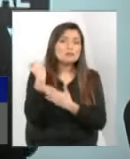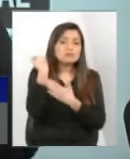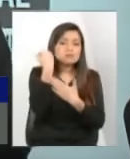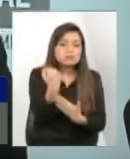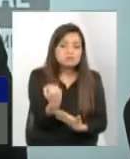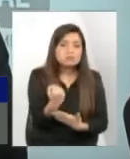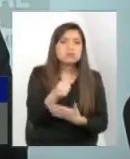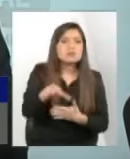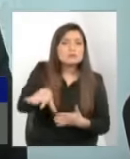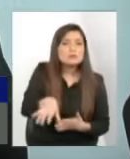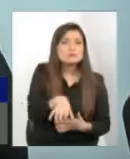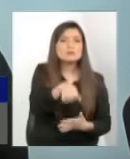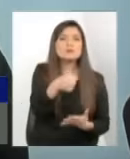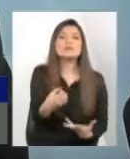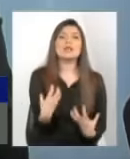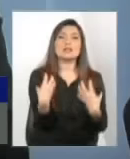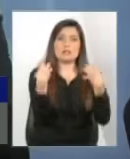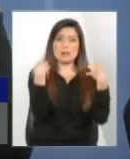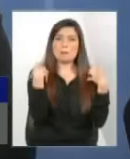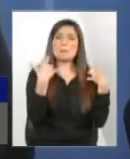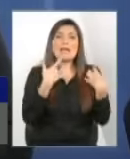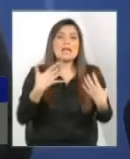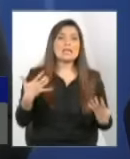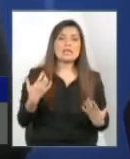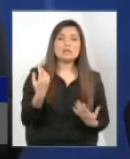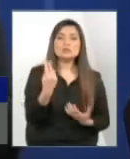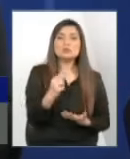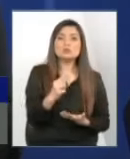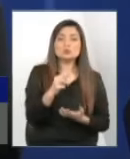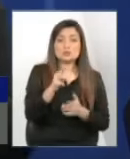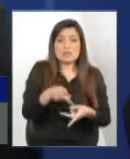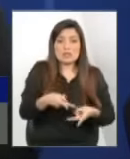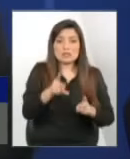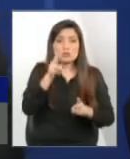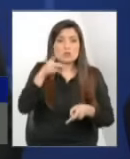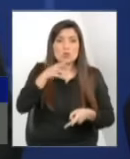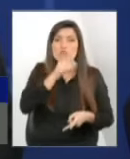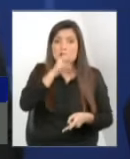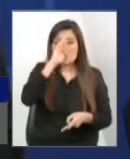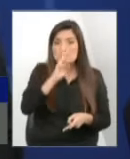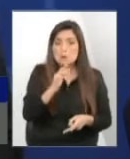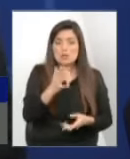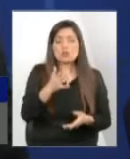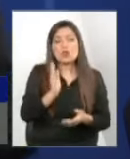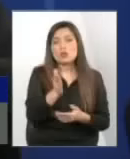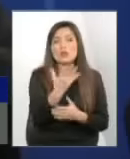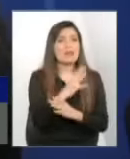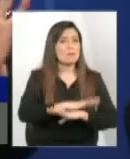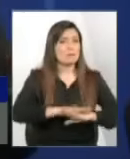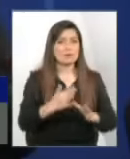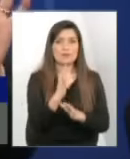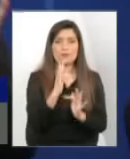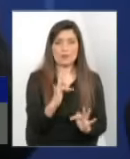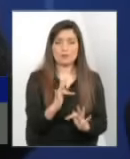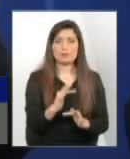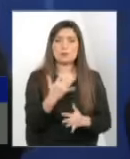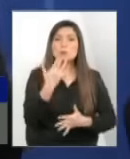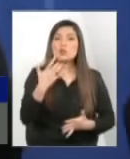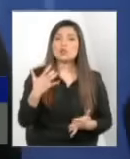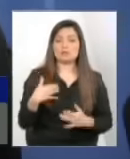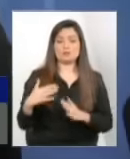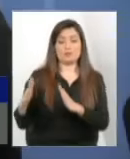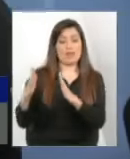hacerse cargo de este niño para que no siga siendo vulnerado. ¿Por qué yo retiro a un niño de su casa? Voy a hacerlo bastante